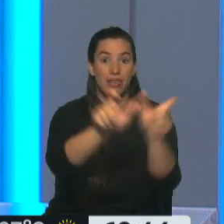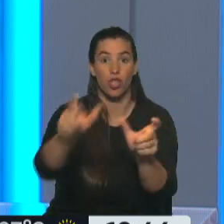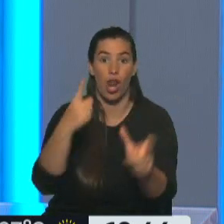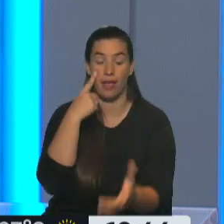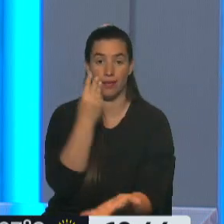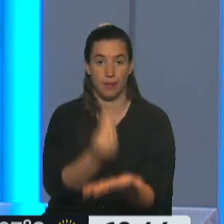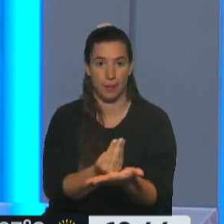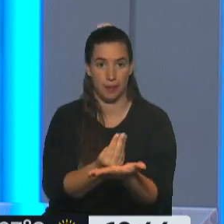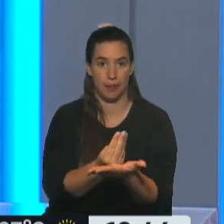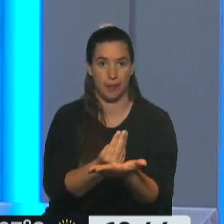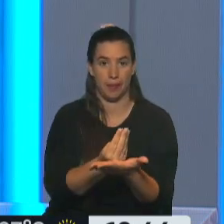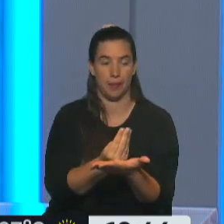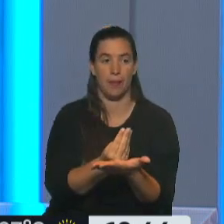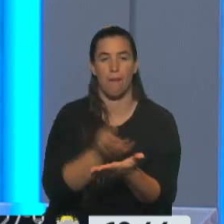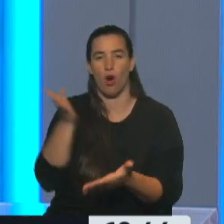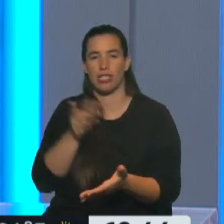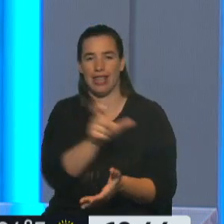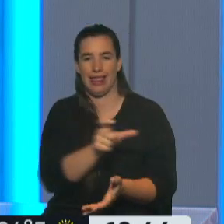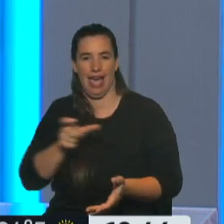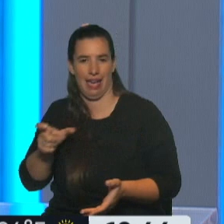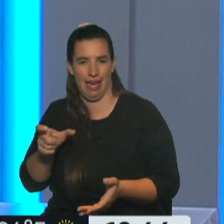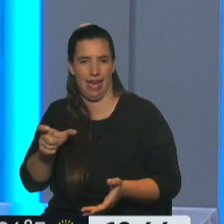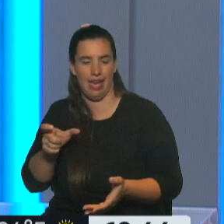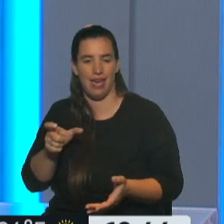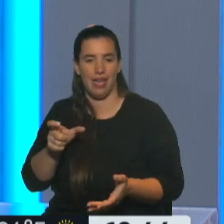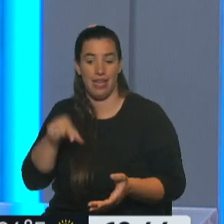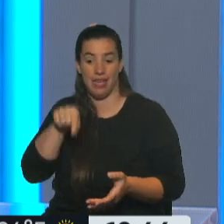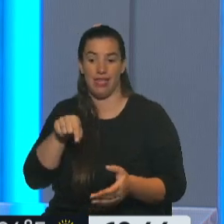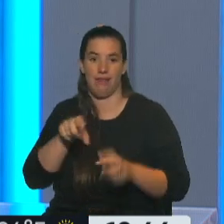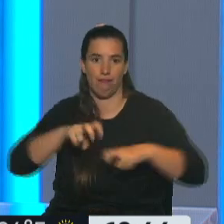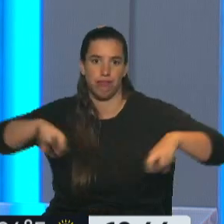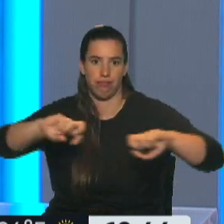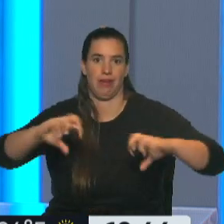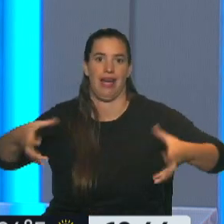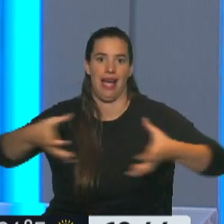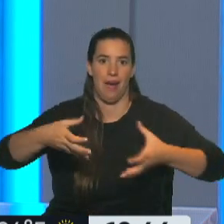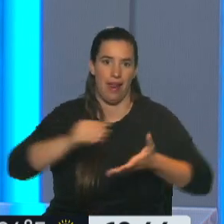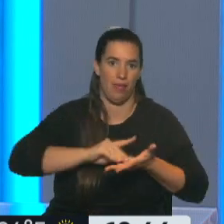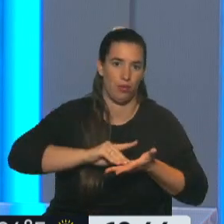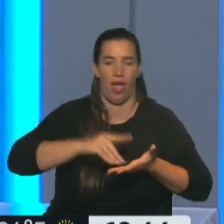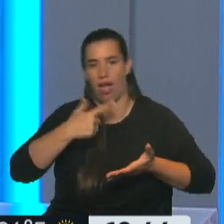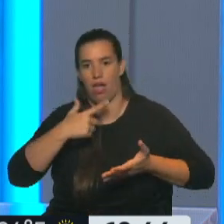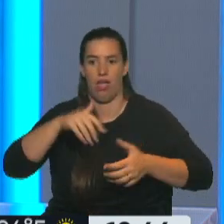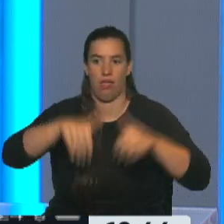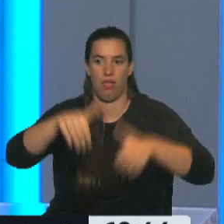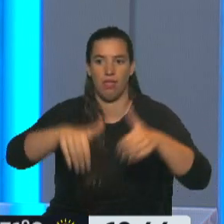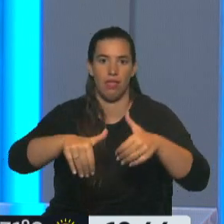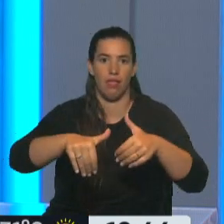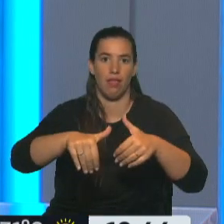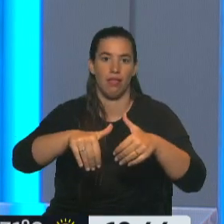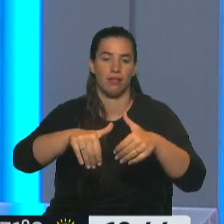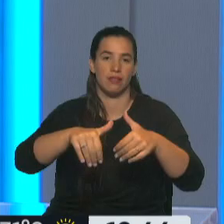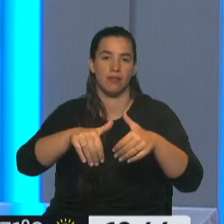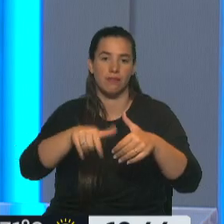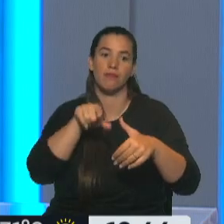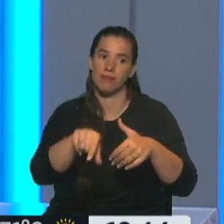mucho peso en las decisiones, en las votaciones por una cuestión proporcional, ahora eso también lo